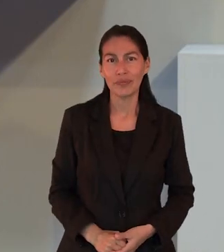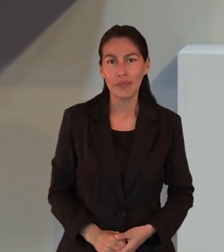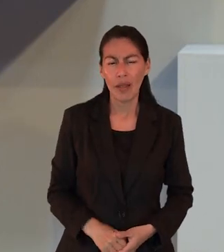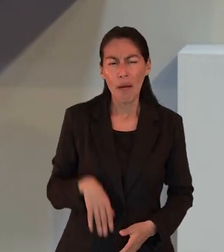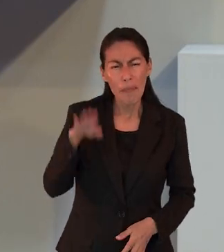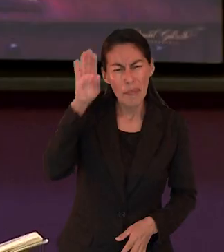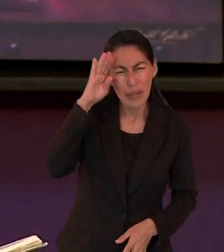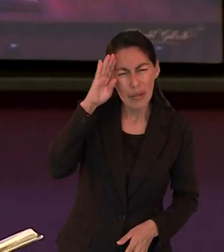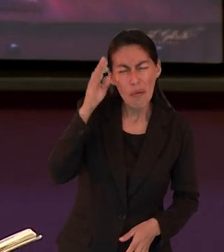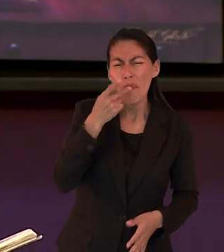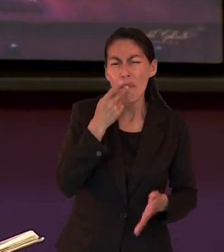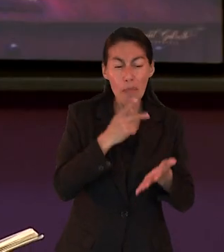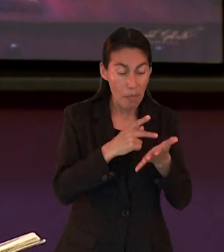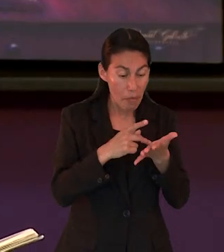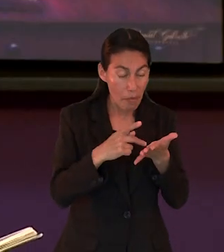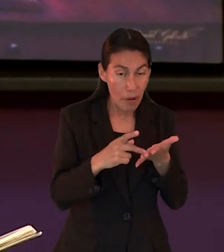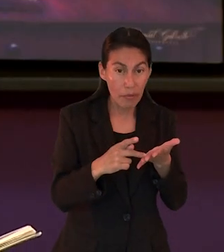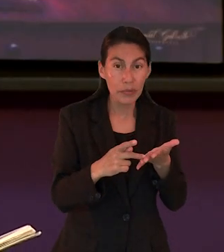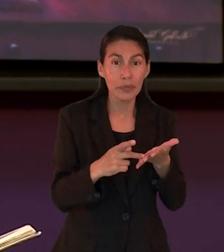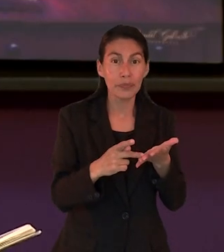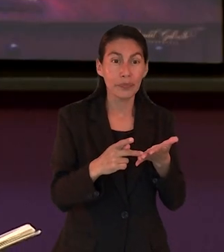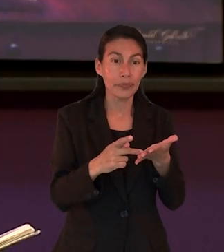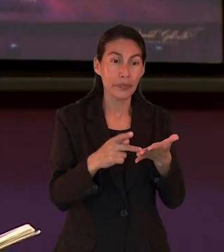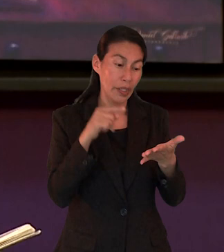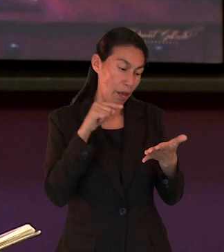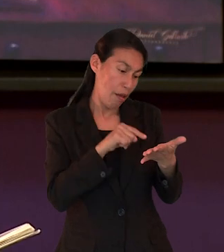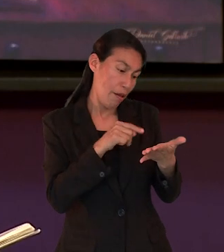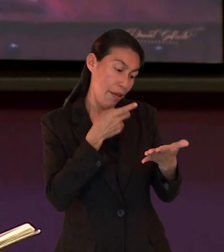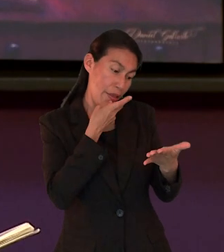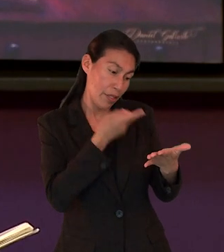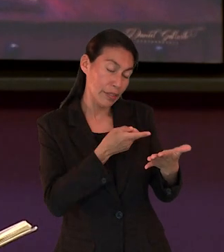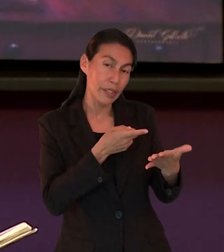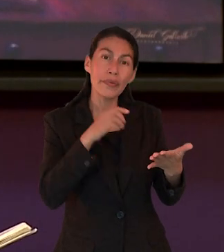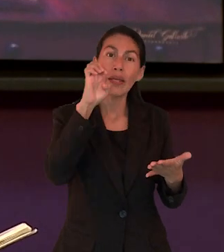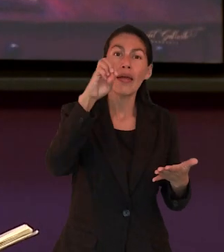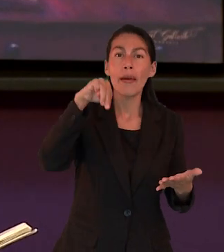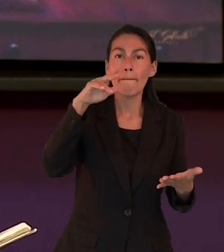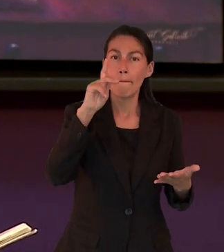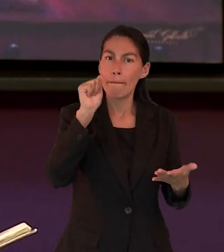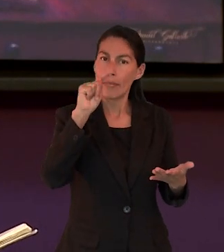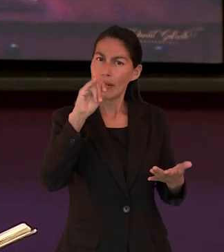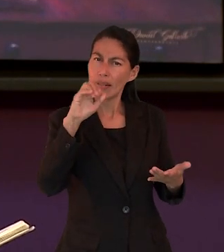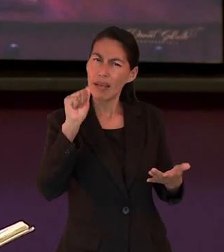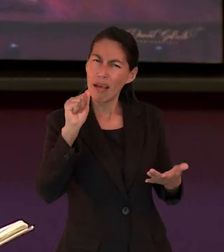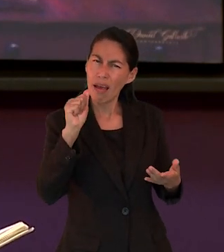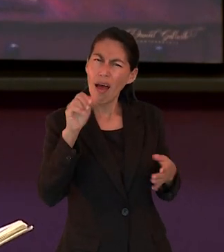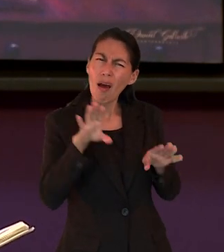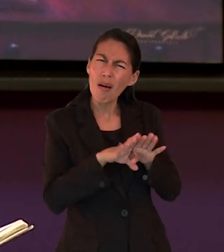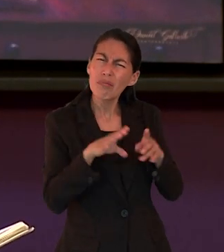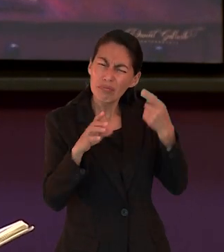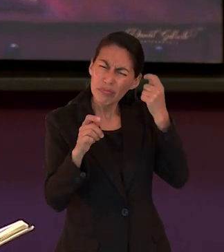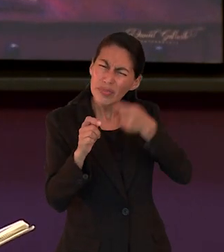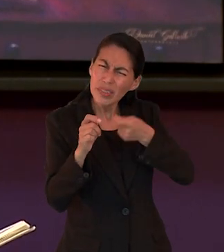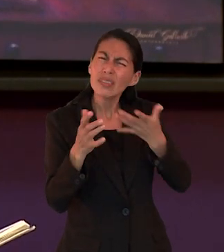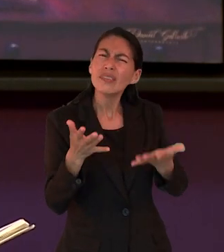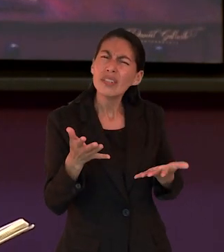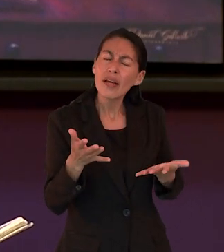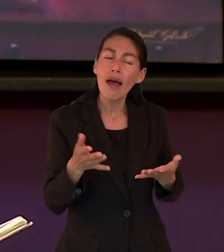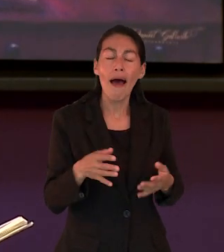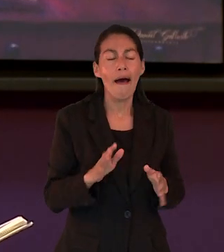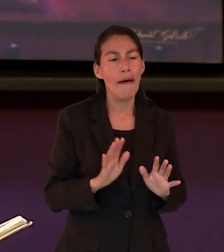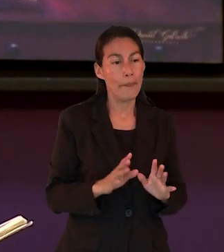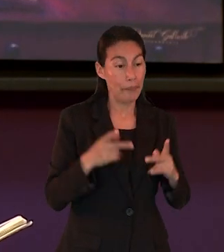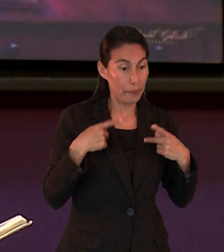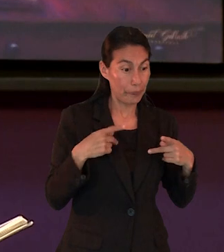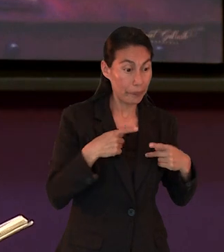Creo que algo que Pablo, o una palabra en la que Pablo, se podría resumir lo que Pablo nos dijo, es la empatía, ¿no? Tratar a los